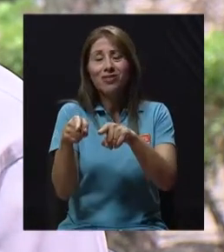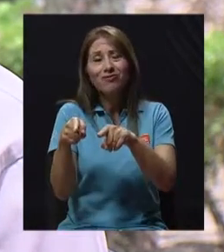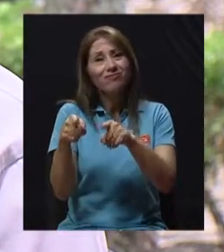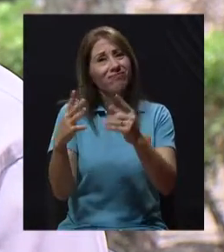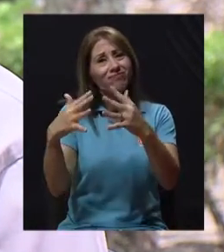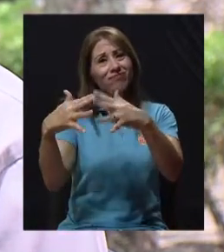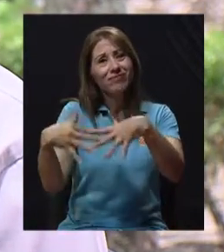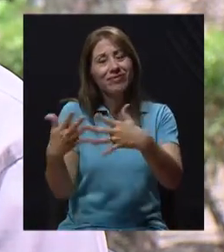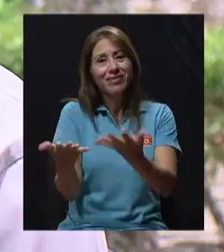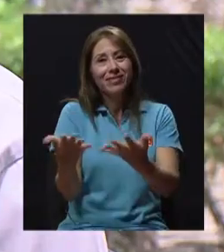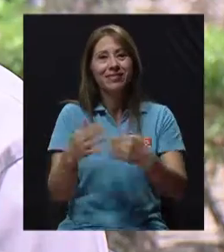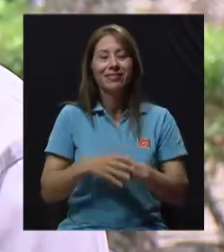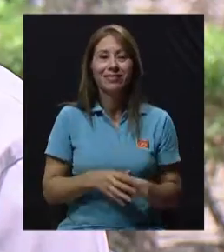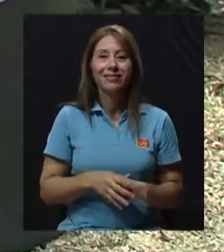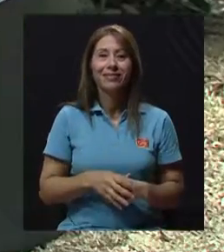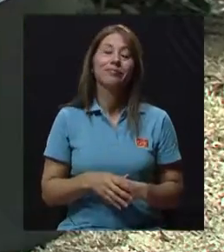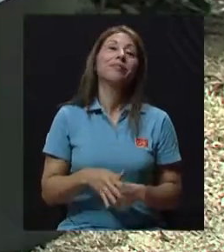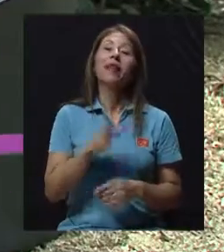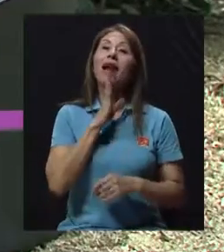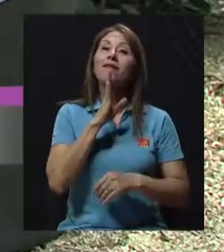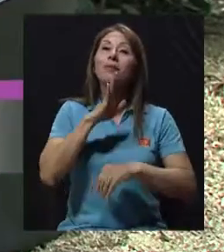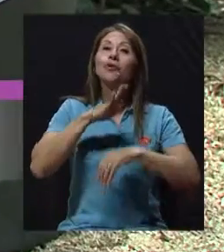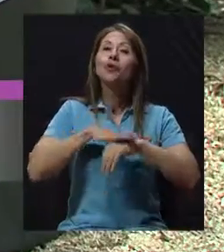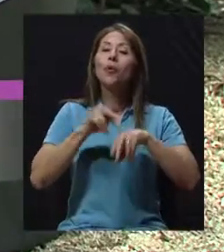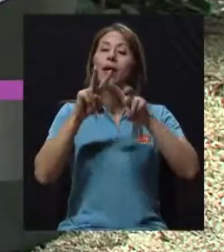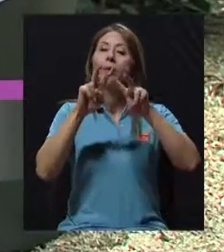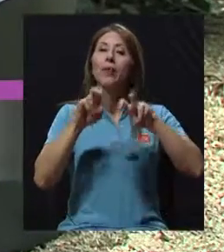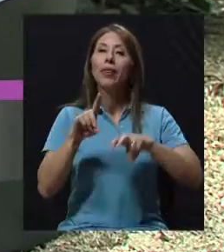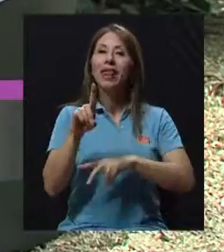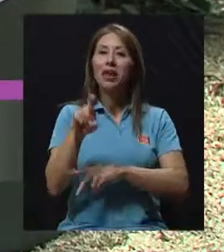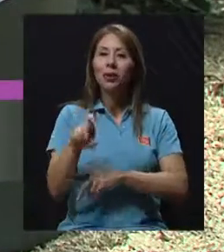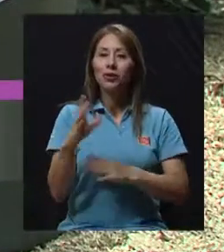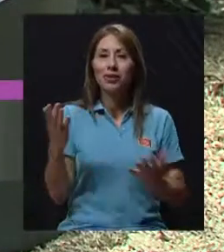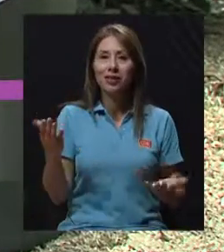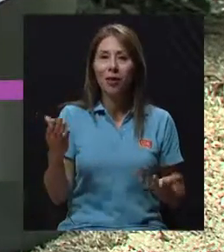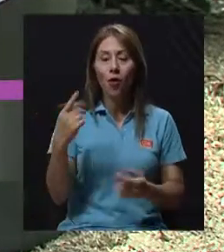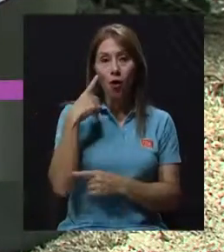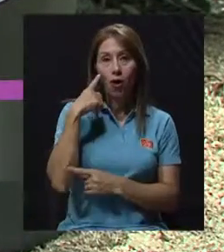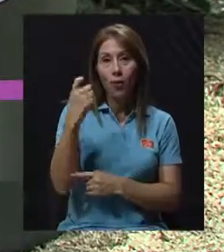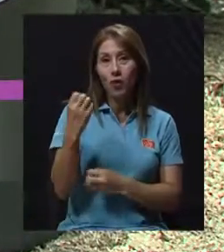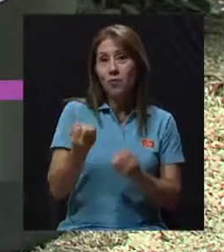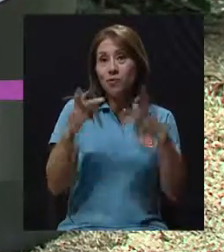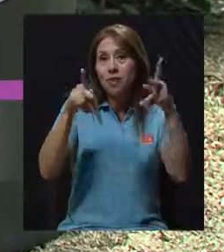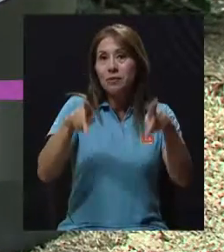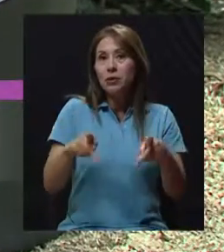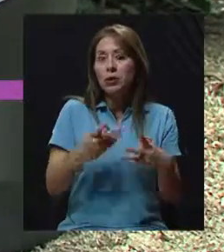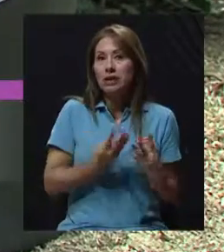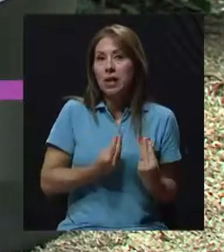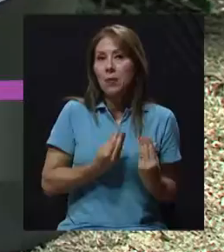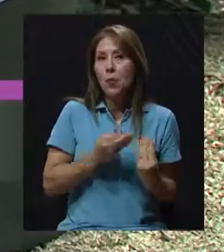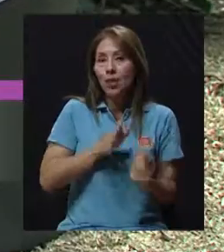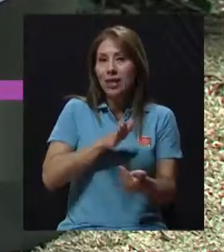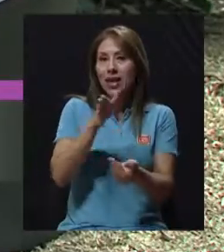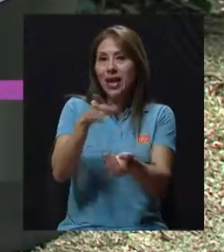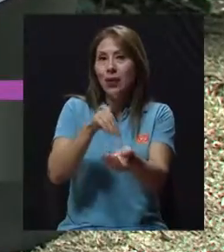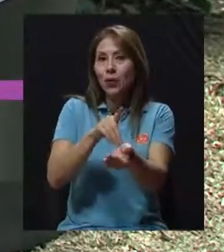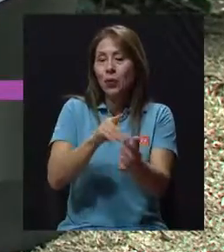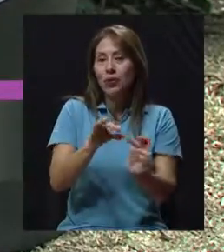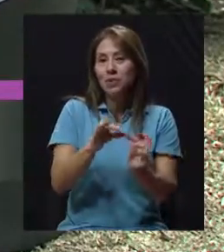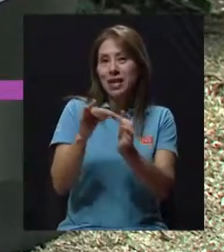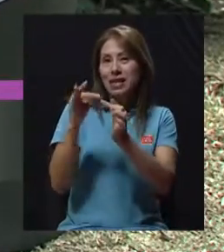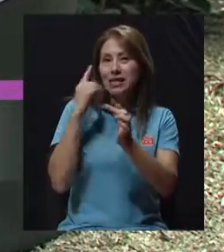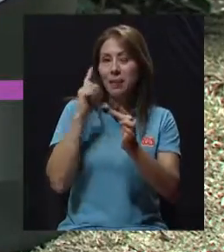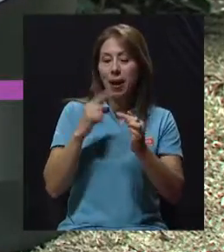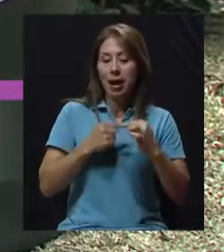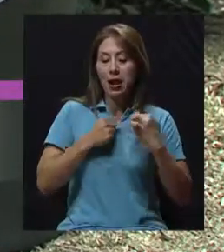actividades malas que uno está haciendo. Hablemos del diagnóstico doctor porque yo creo que hay mucho temor a visitar a los especialistas y más cuando se habla